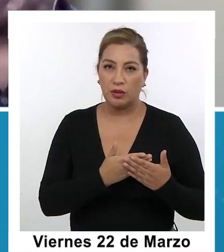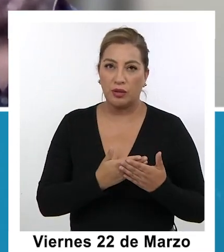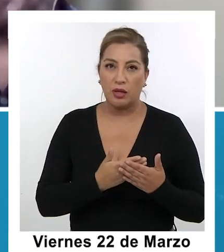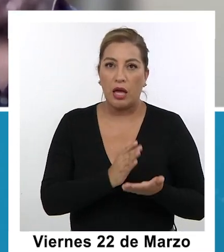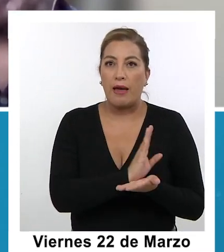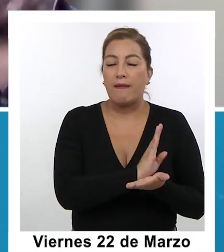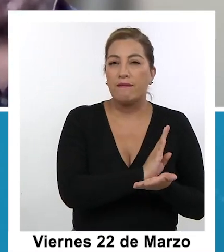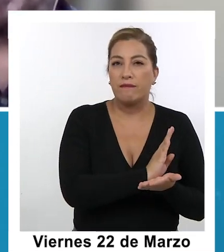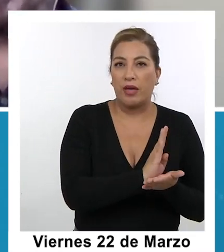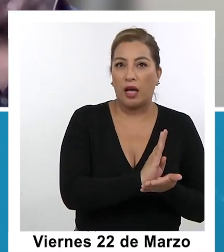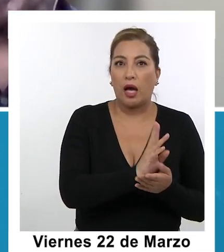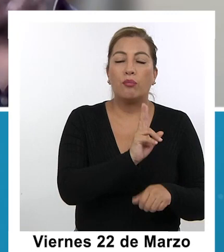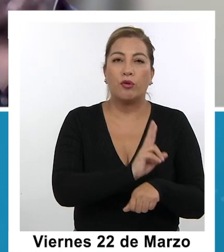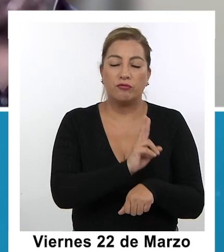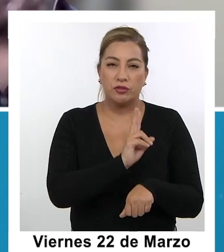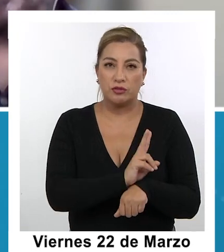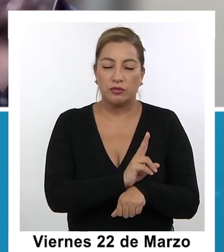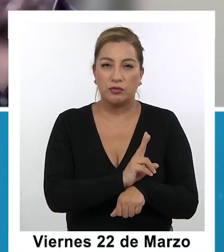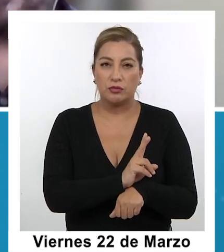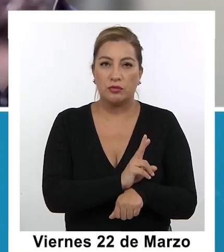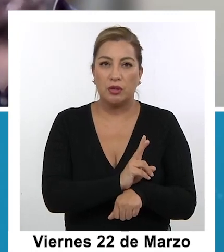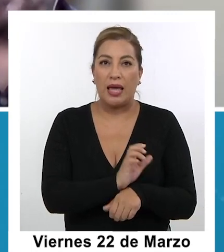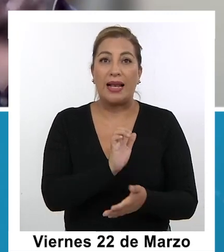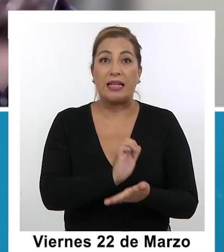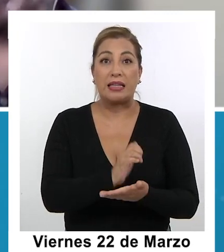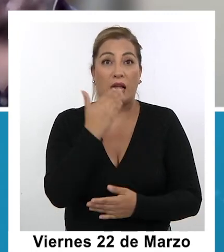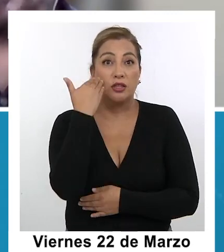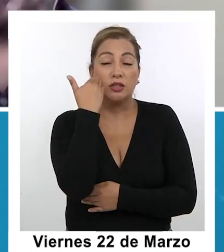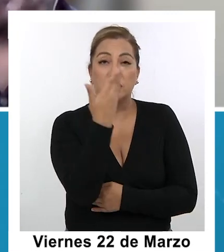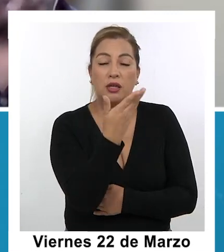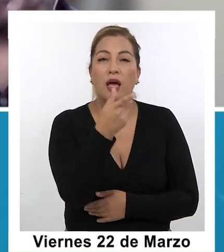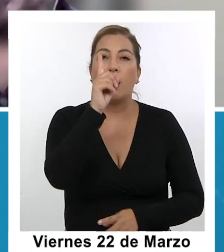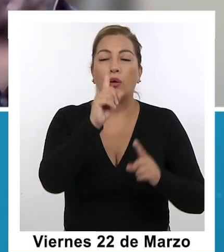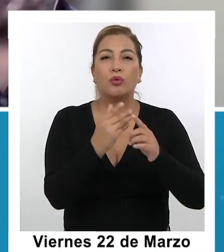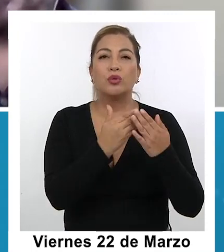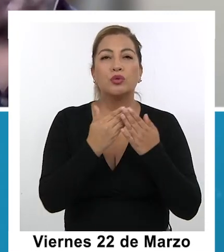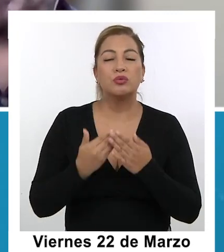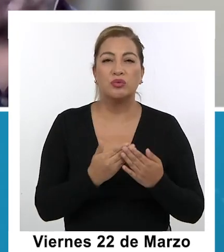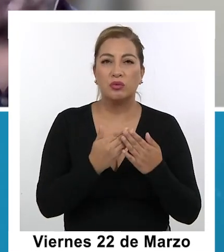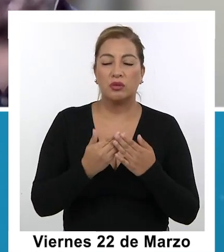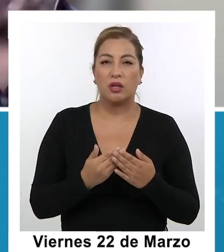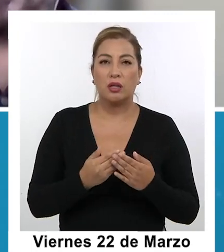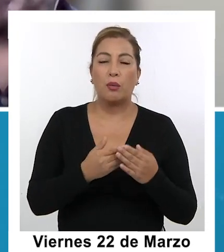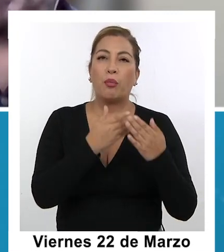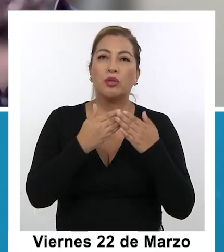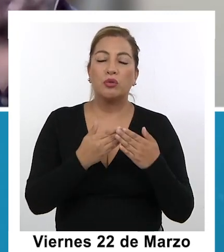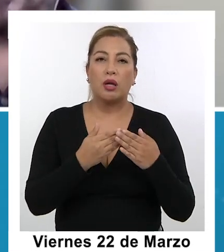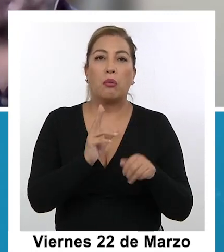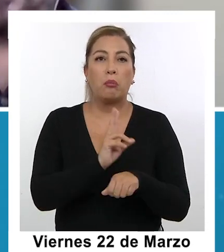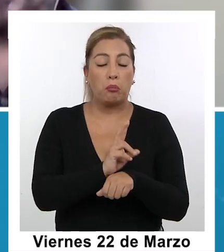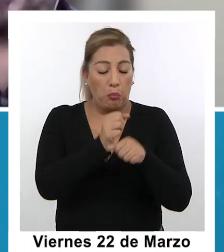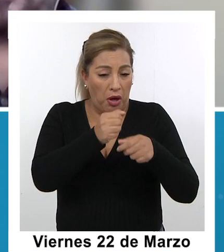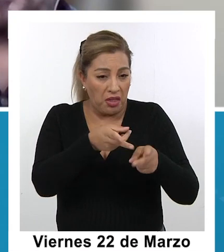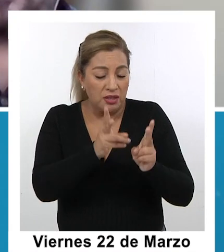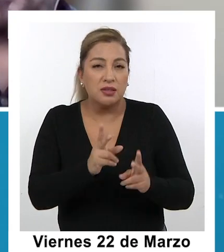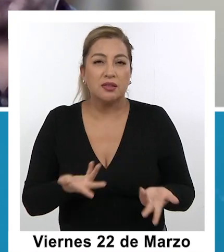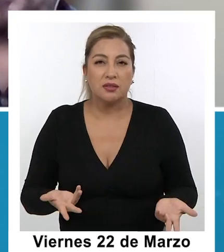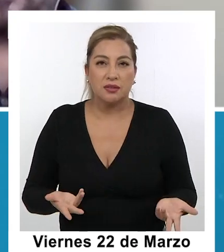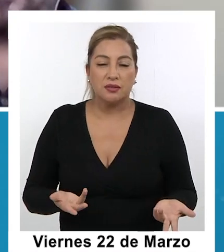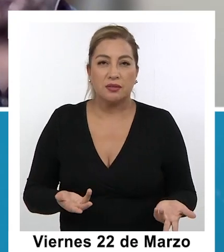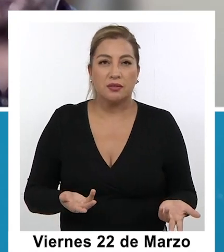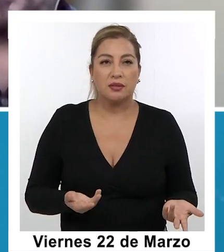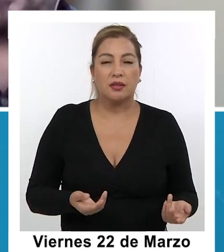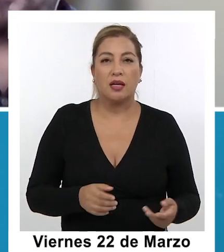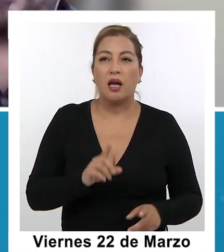beca vocación del profesor, que es una beca que la entrega al Estado para que los estudiantes que estudian pedagogía pueden hacerlo. Eh y